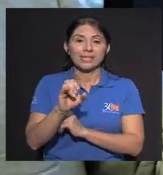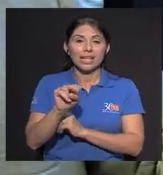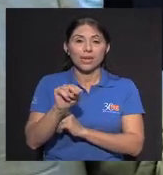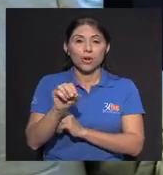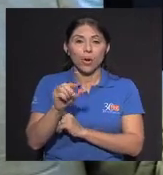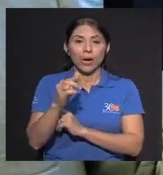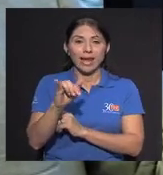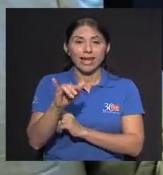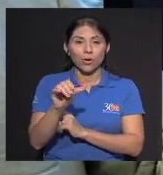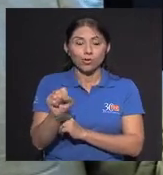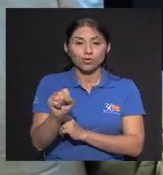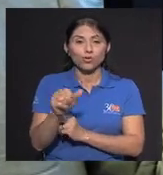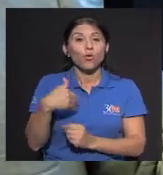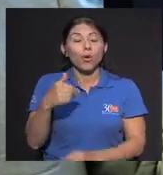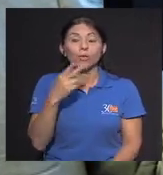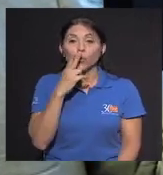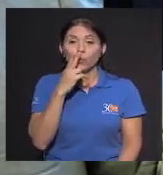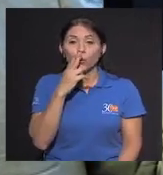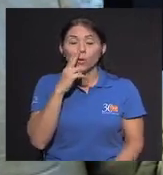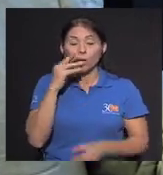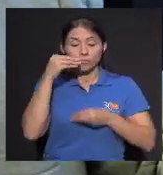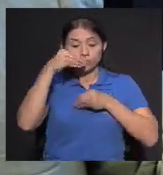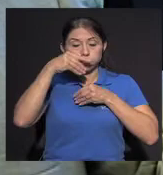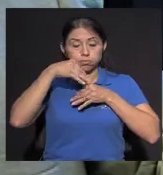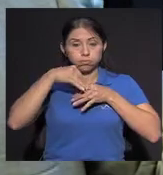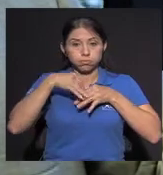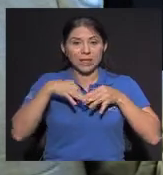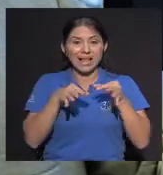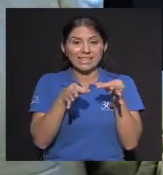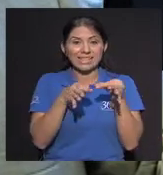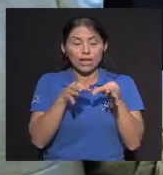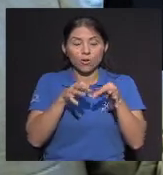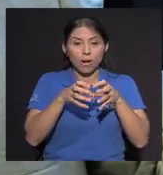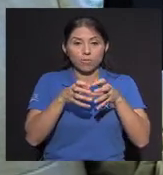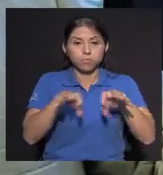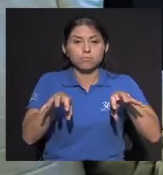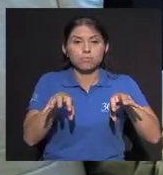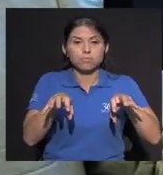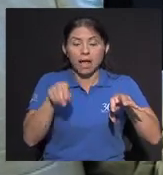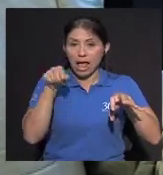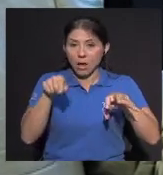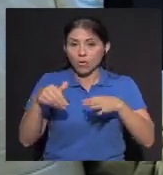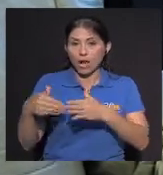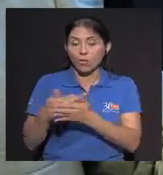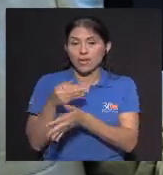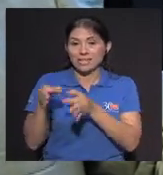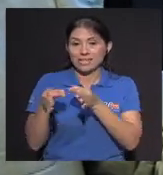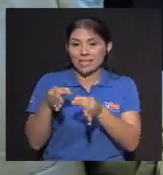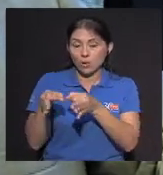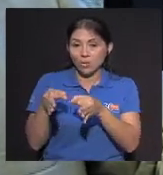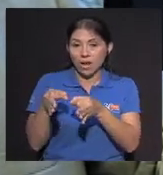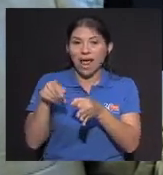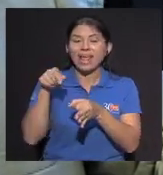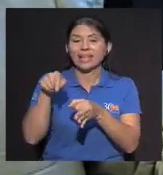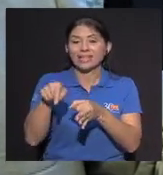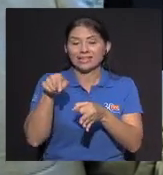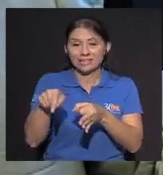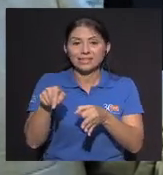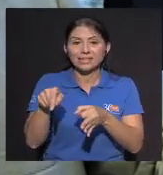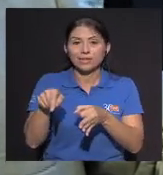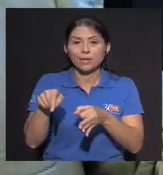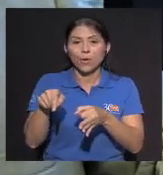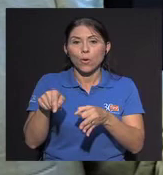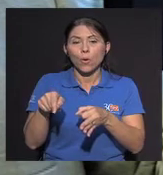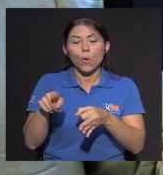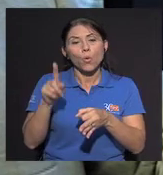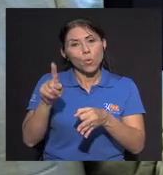la nicotina rompen la célula Reorganizando esta misma Y haciendo una nueva célula Que se va a convertir